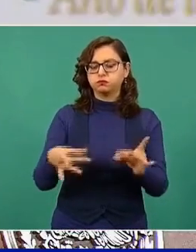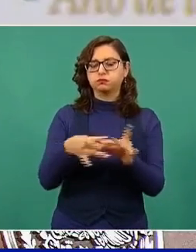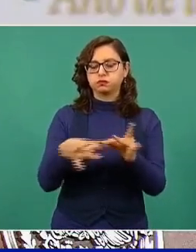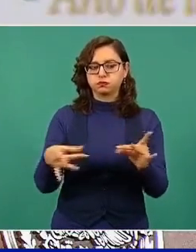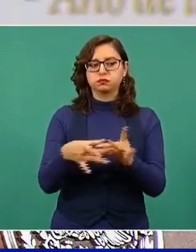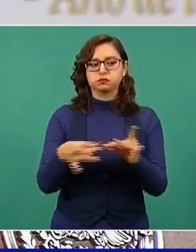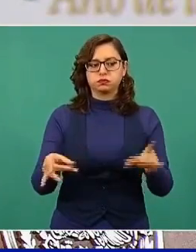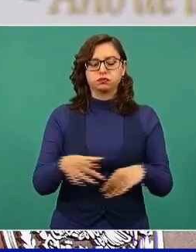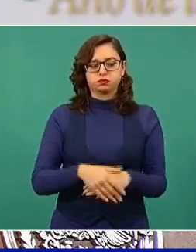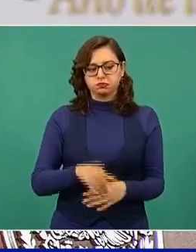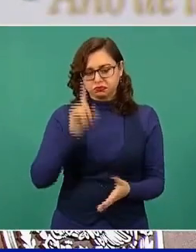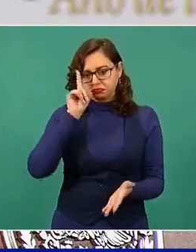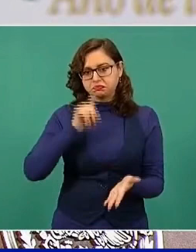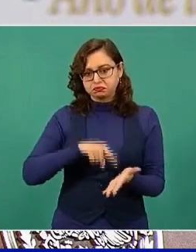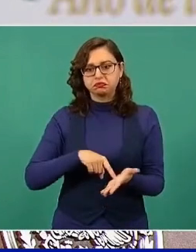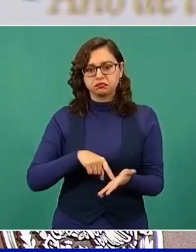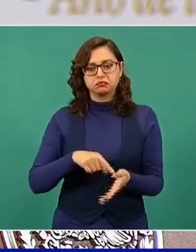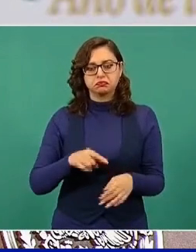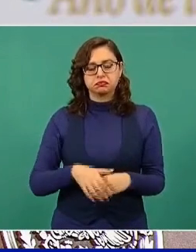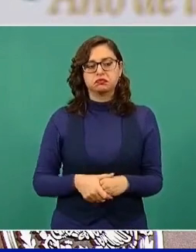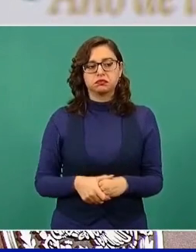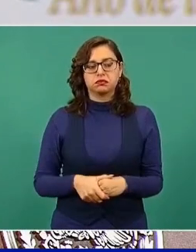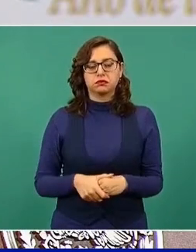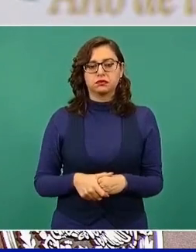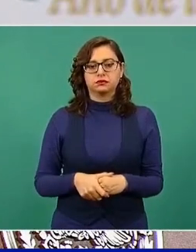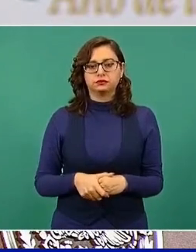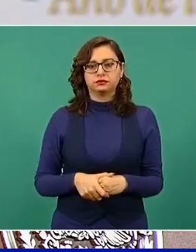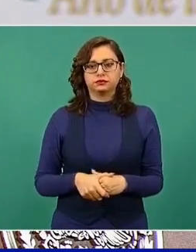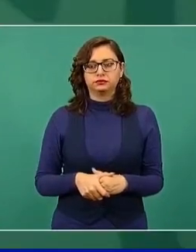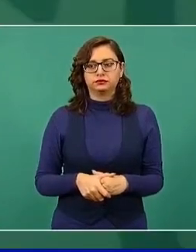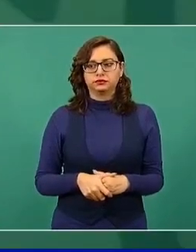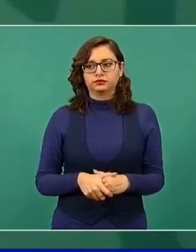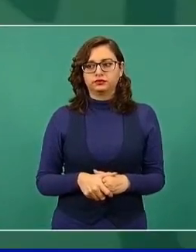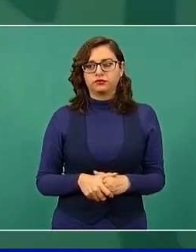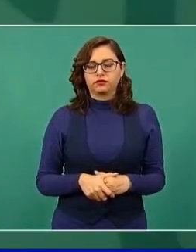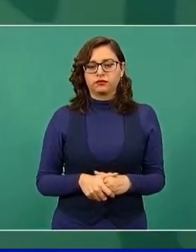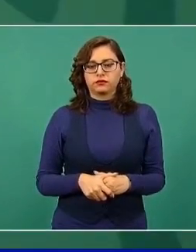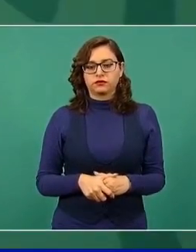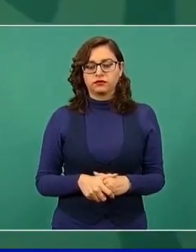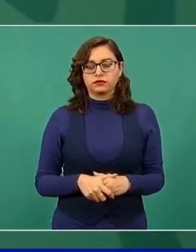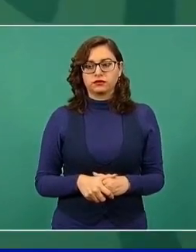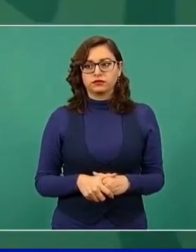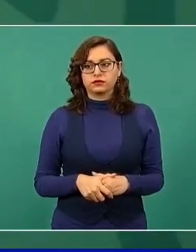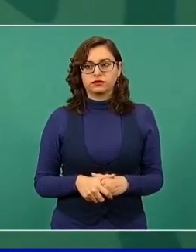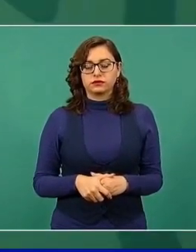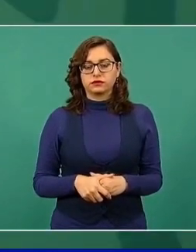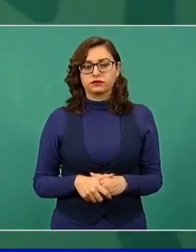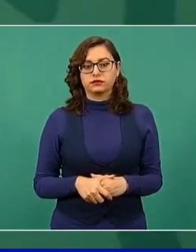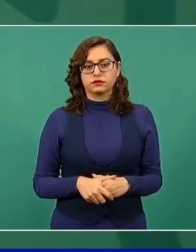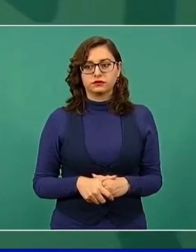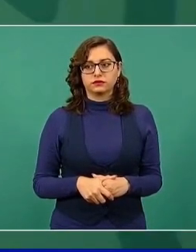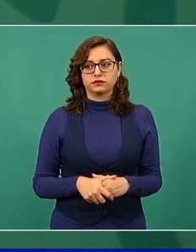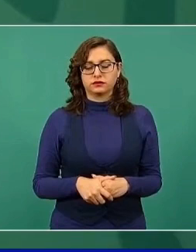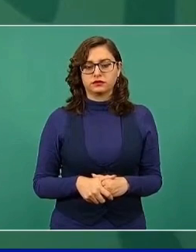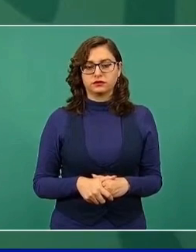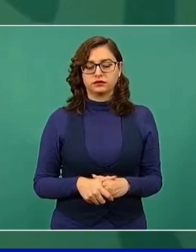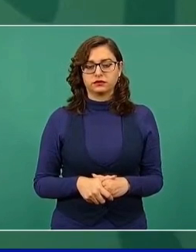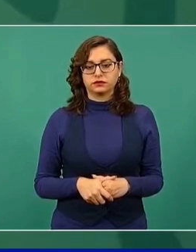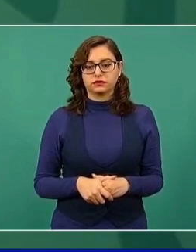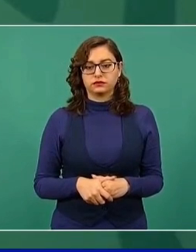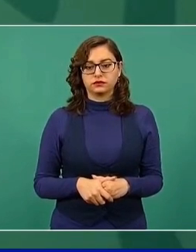Incluso envió notas a